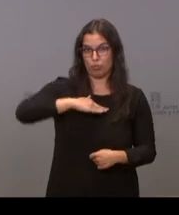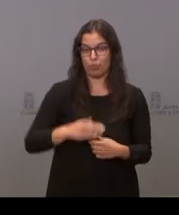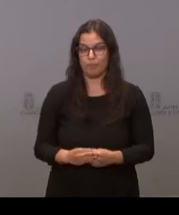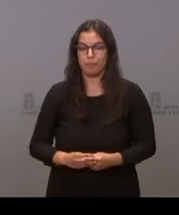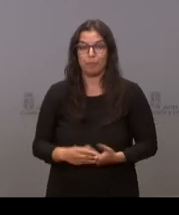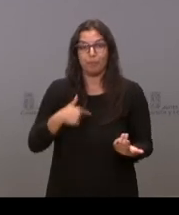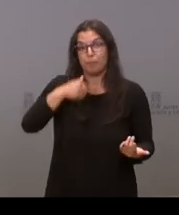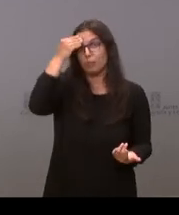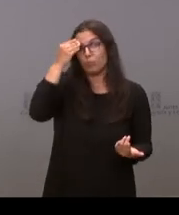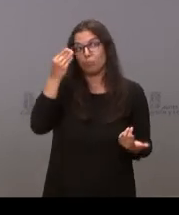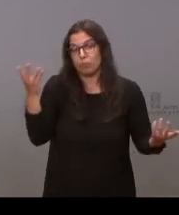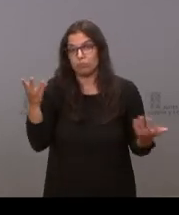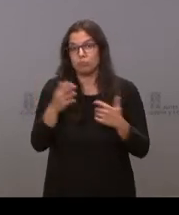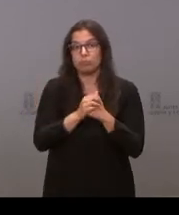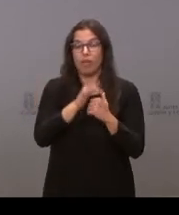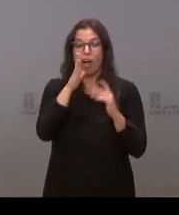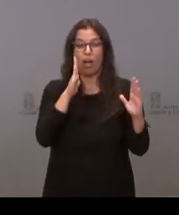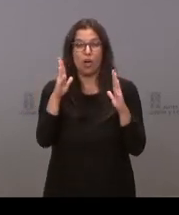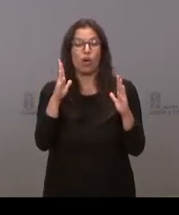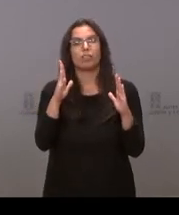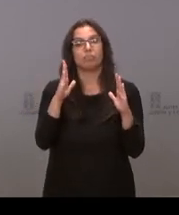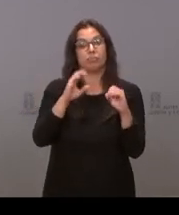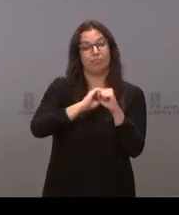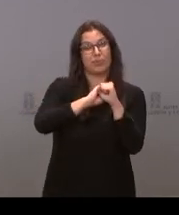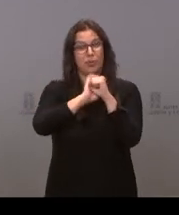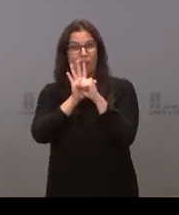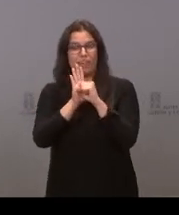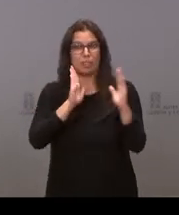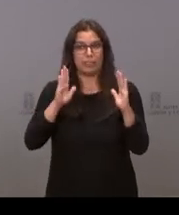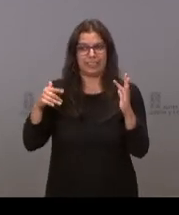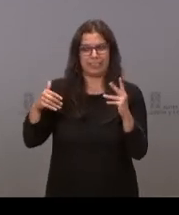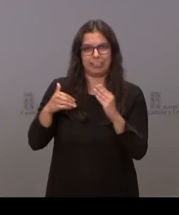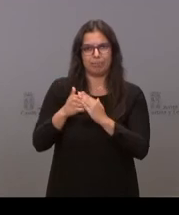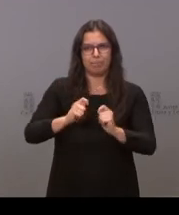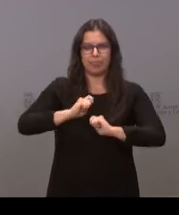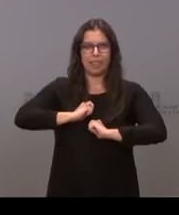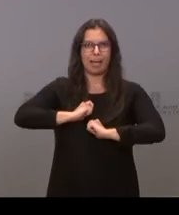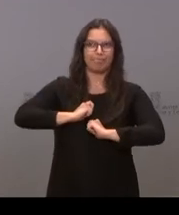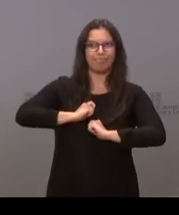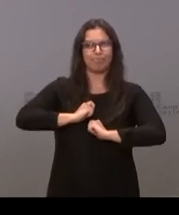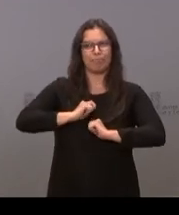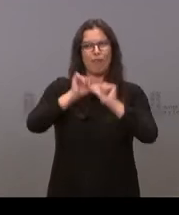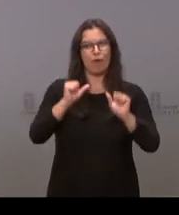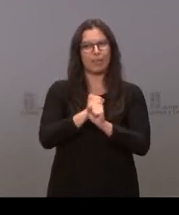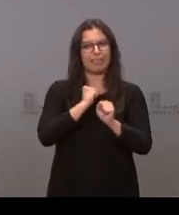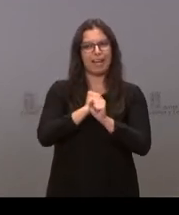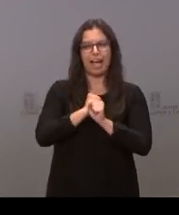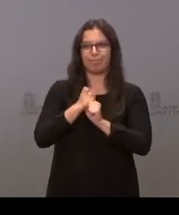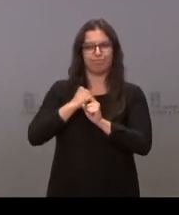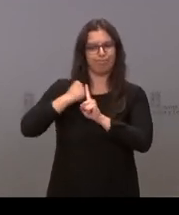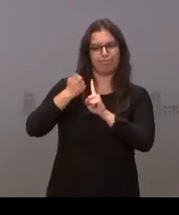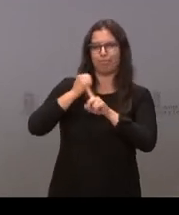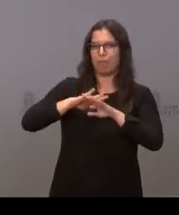estos tiempos de pandemia nos han obligado a cambiar cómo debemos trabajar y las